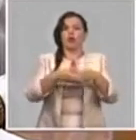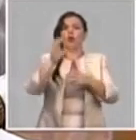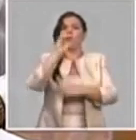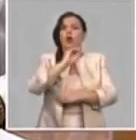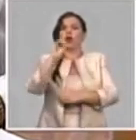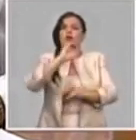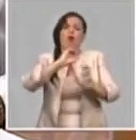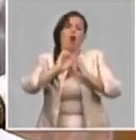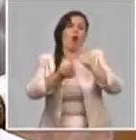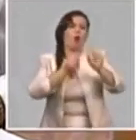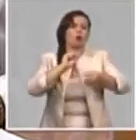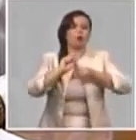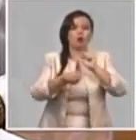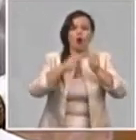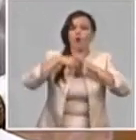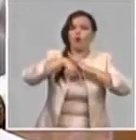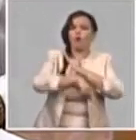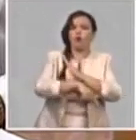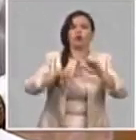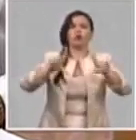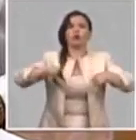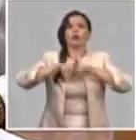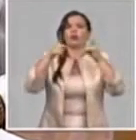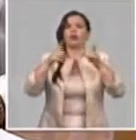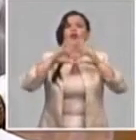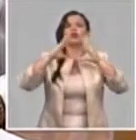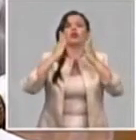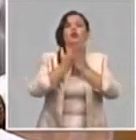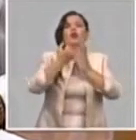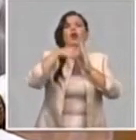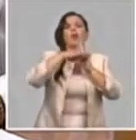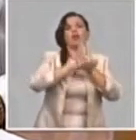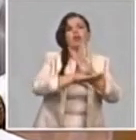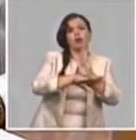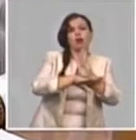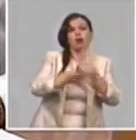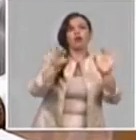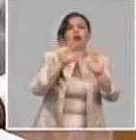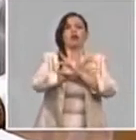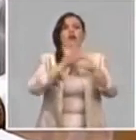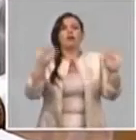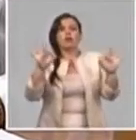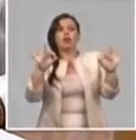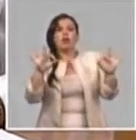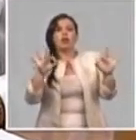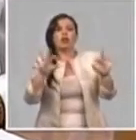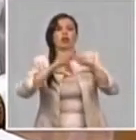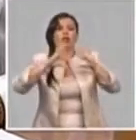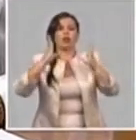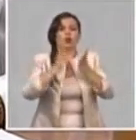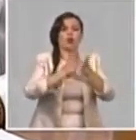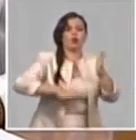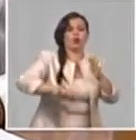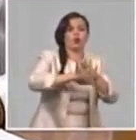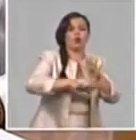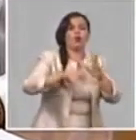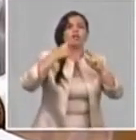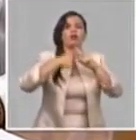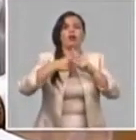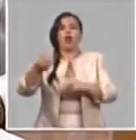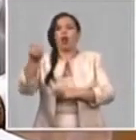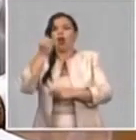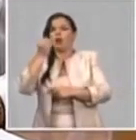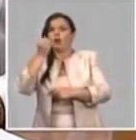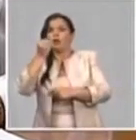riguroso al cumplimiento de esas medidas, tanto las medidas higiénico-sanitarias como la inocuidad de los alimentos. hicieron en el mes de abril más de